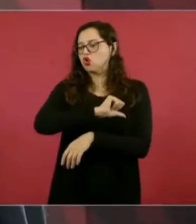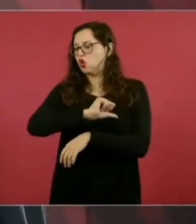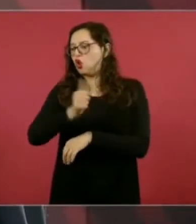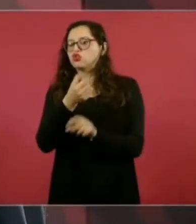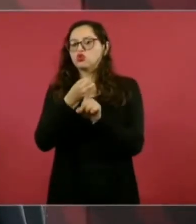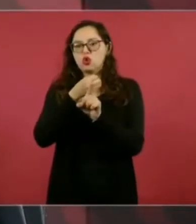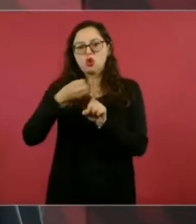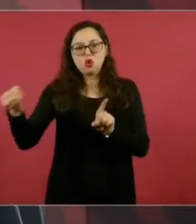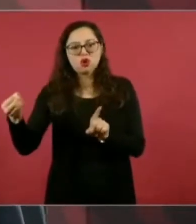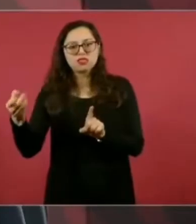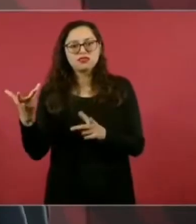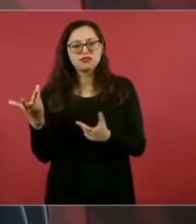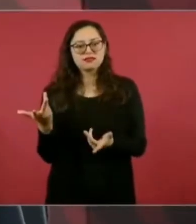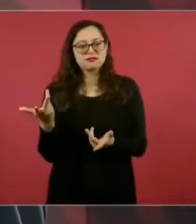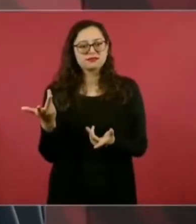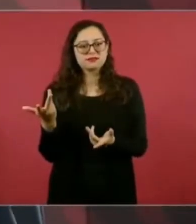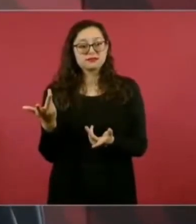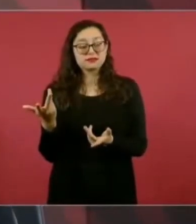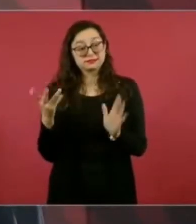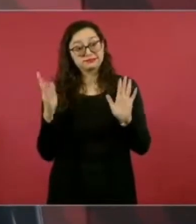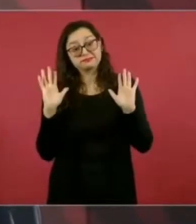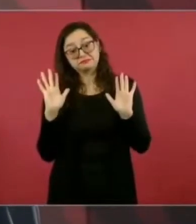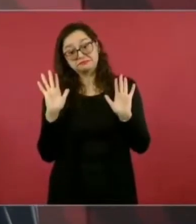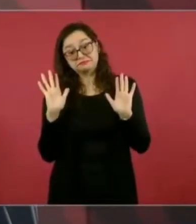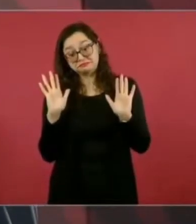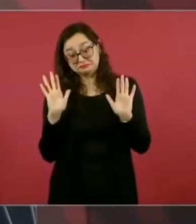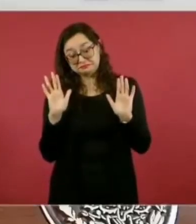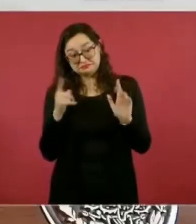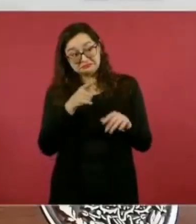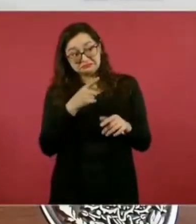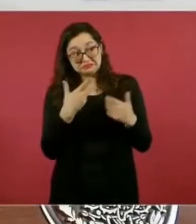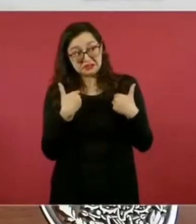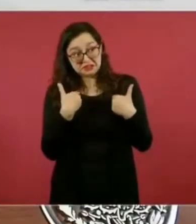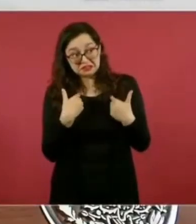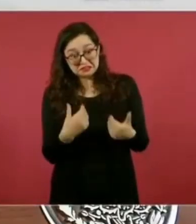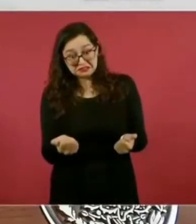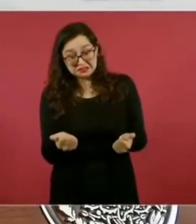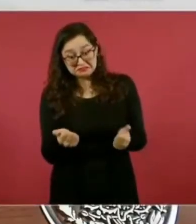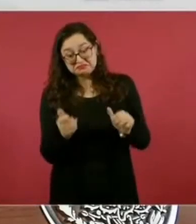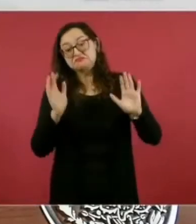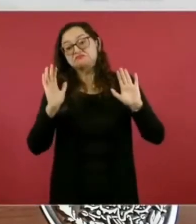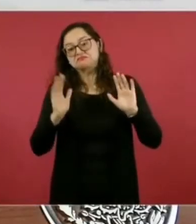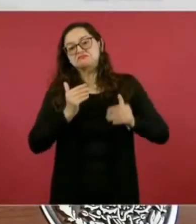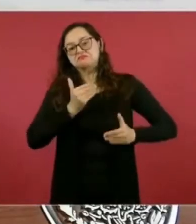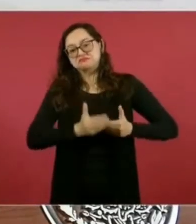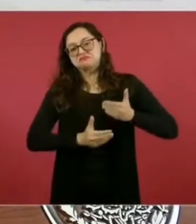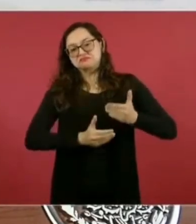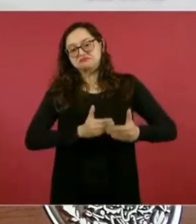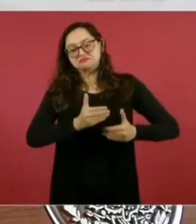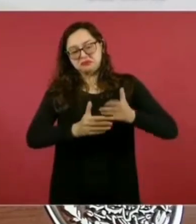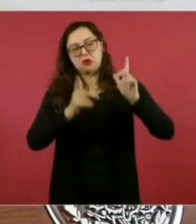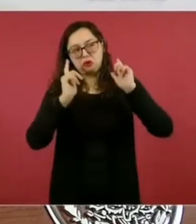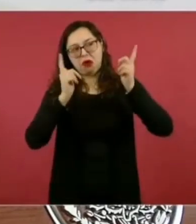Y que ojalá y poco a poco vayan comprendiendo de que no se puede poner